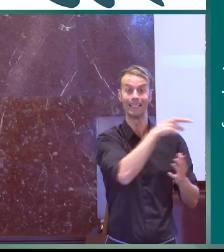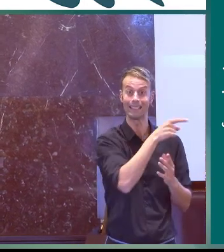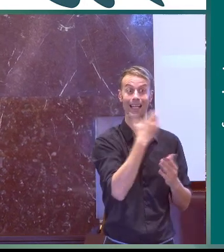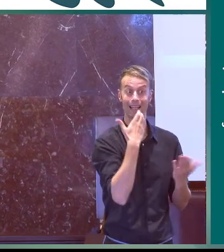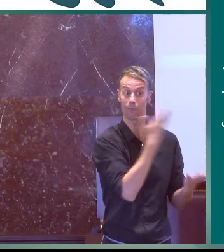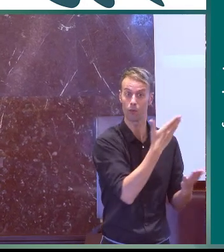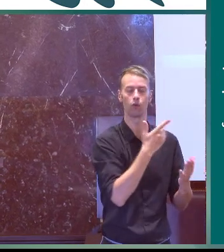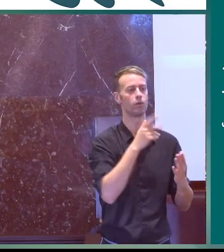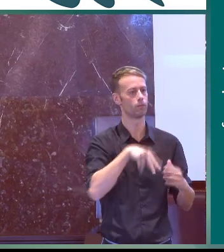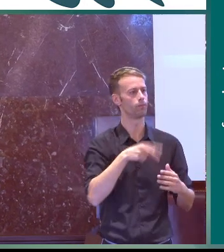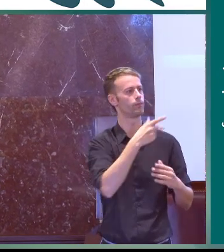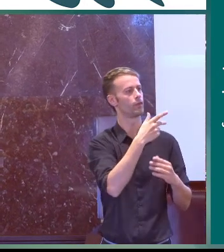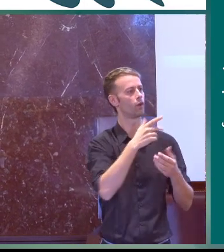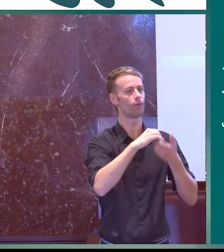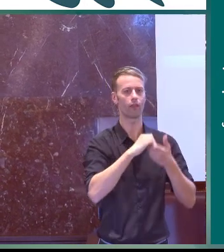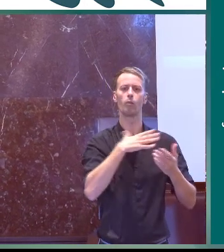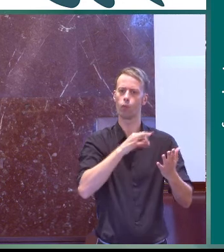para que se consiguiese esa ley